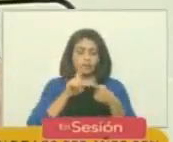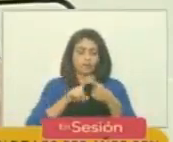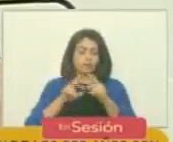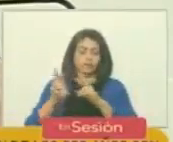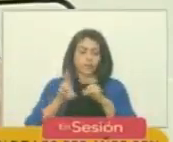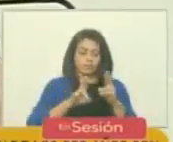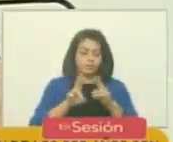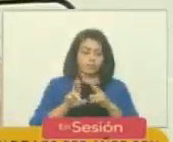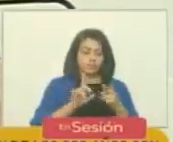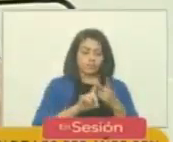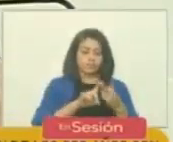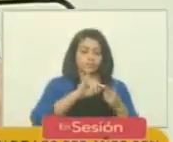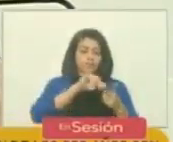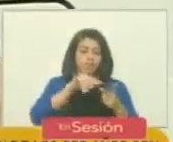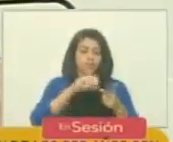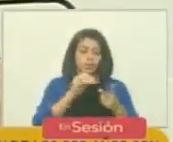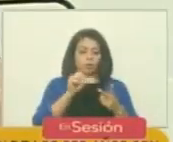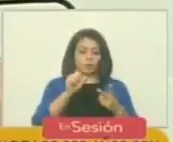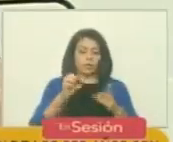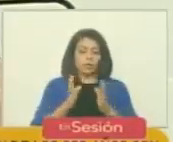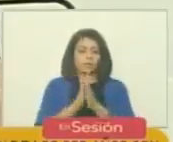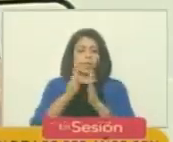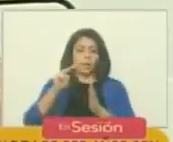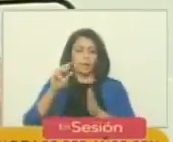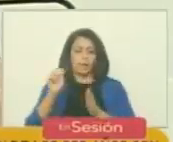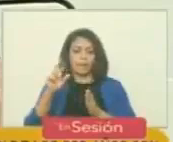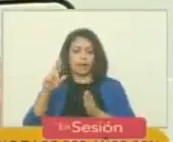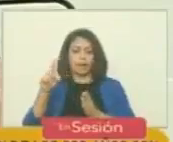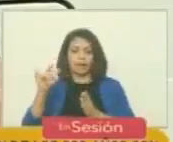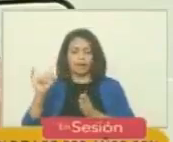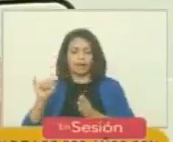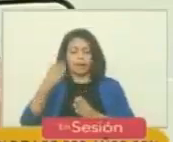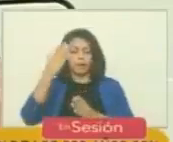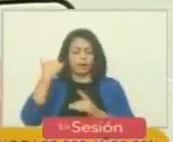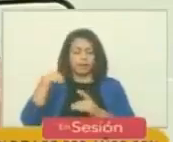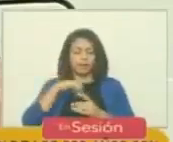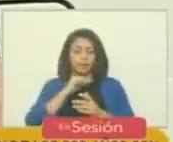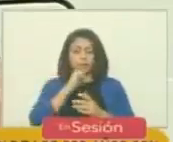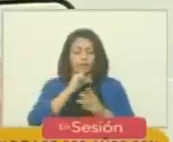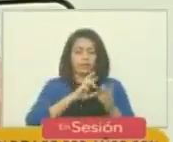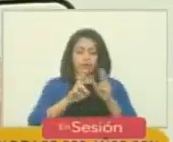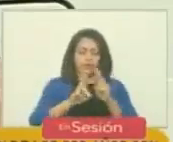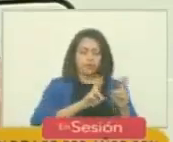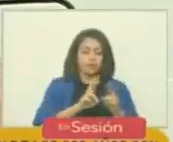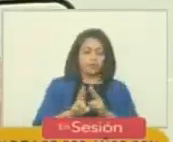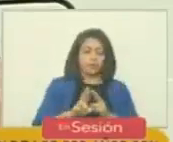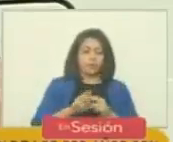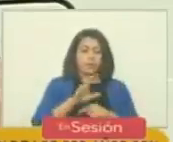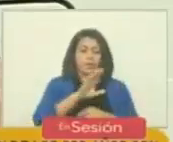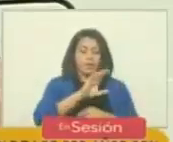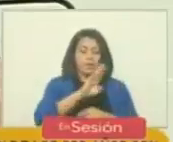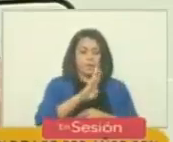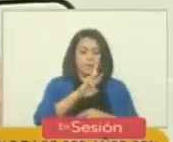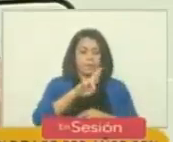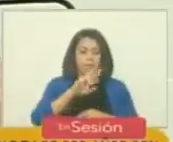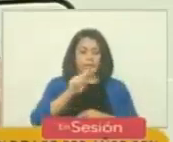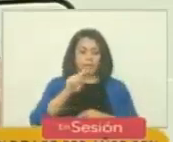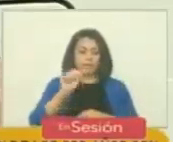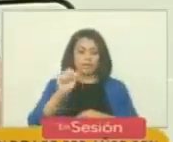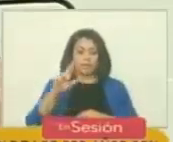con José de San Martín, Francisco y Miranda y su relación con Bernardo Higgins,